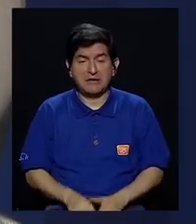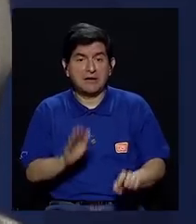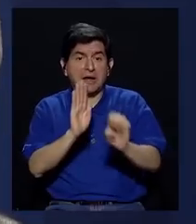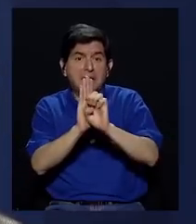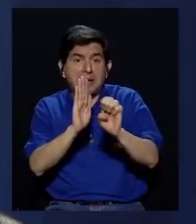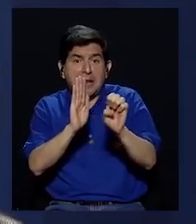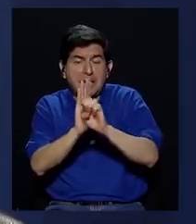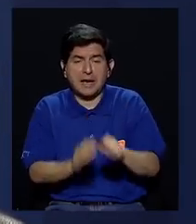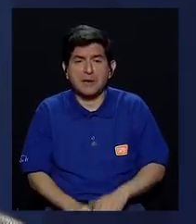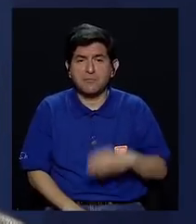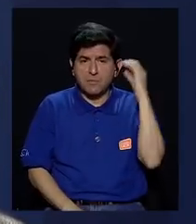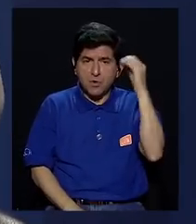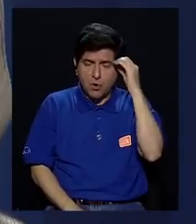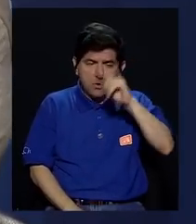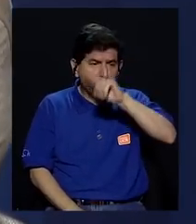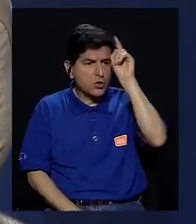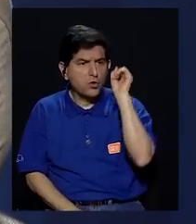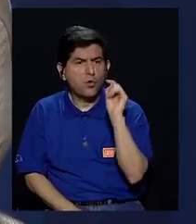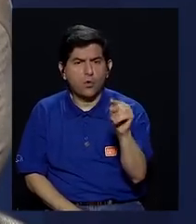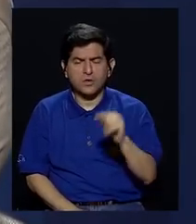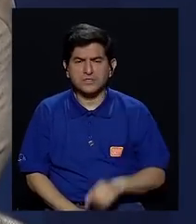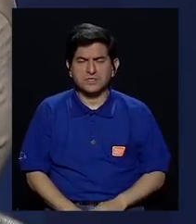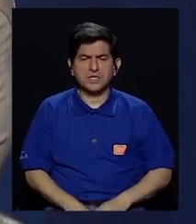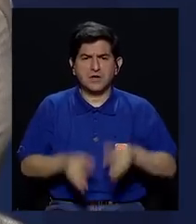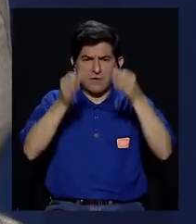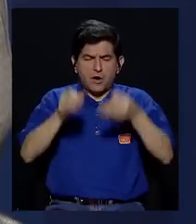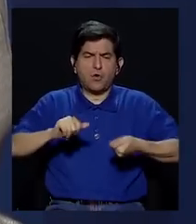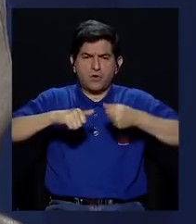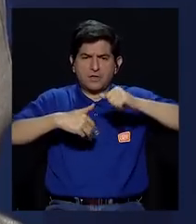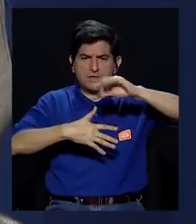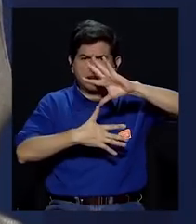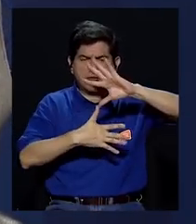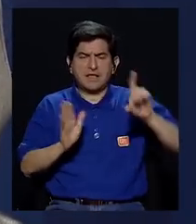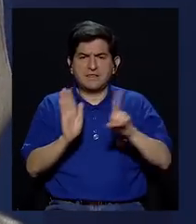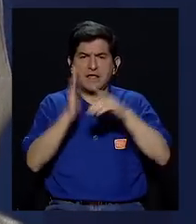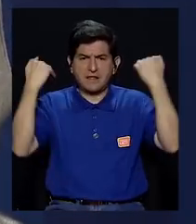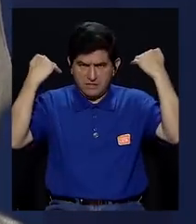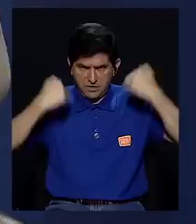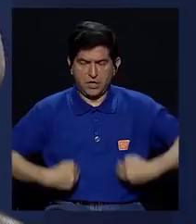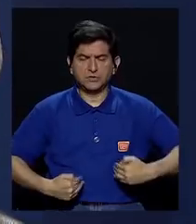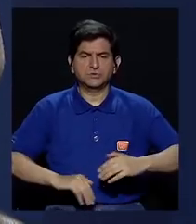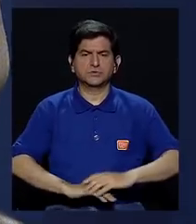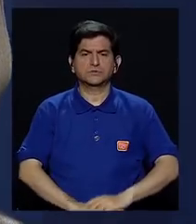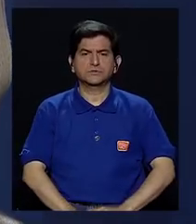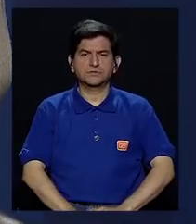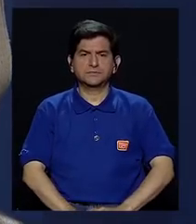por, por ejemplo, la opinión consultiva de la Corte Interamericana de Derechos Humanos.